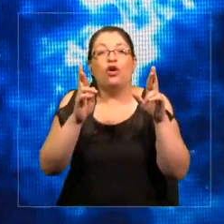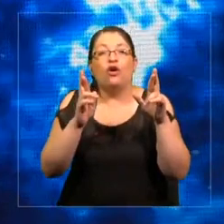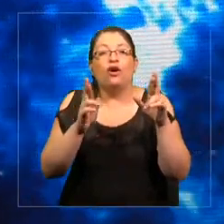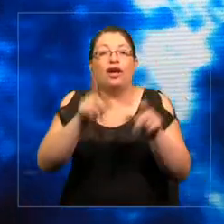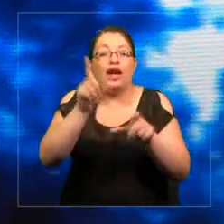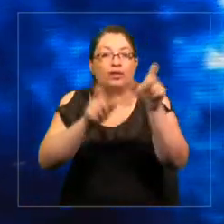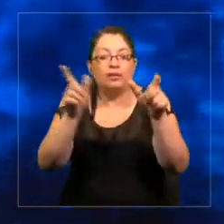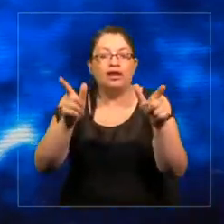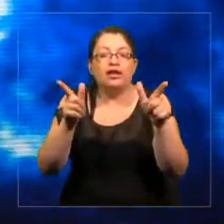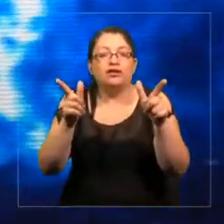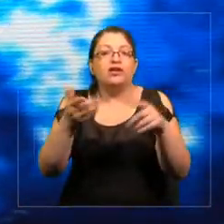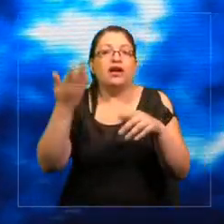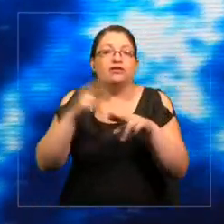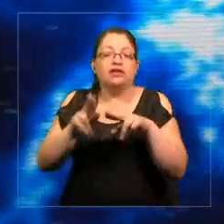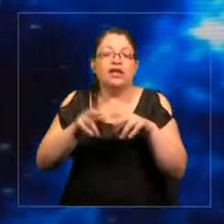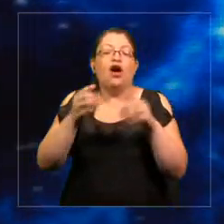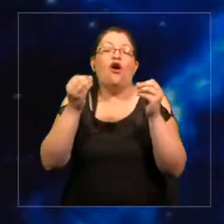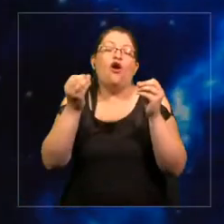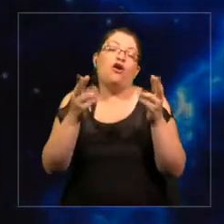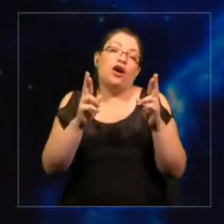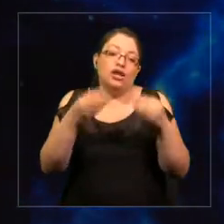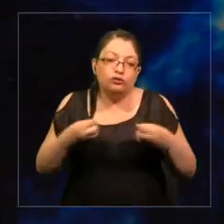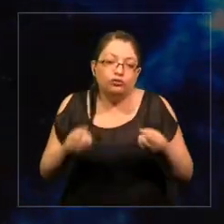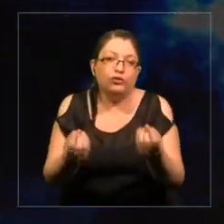gigantes durmientes aquí. Muchas gracias.